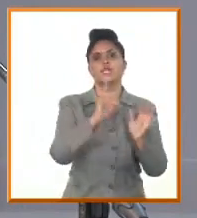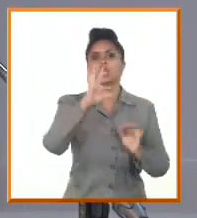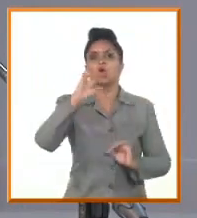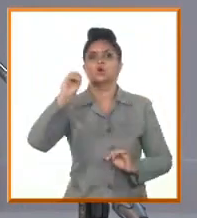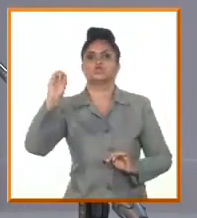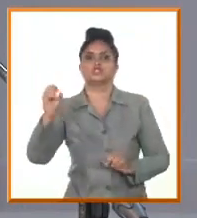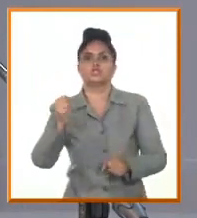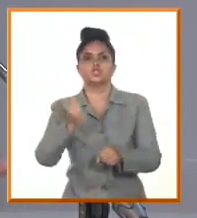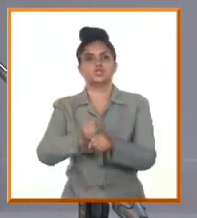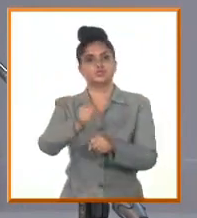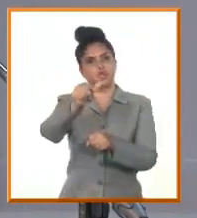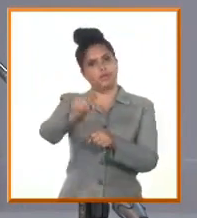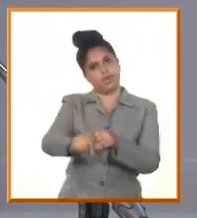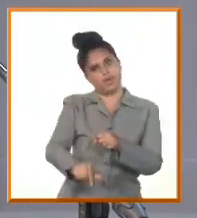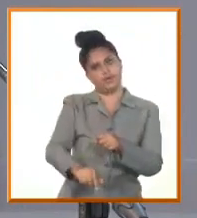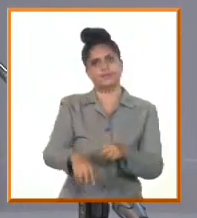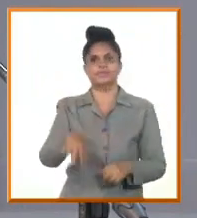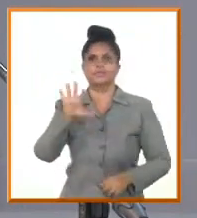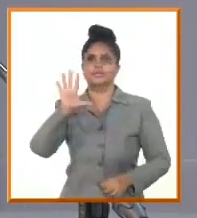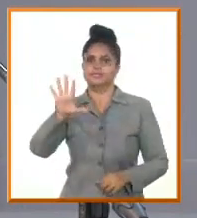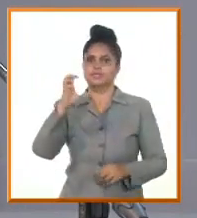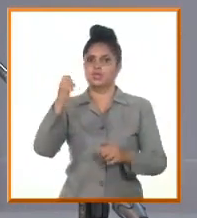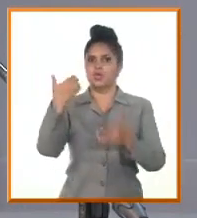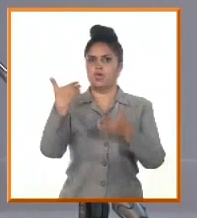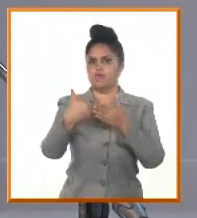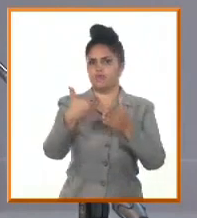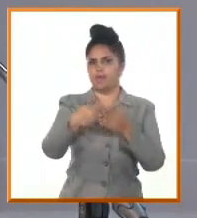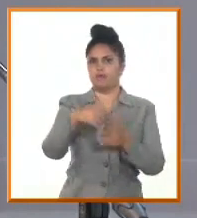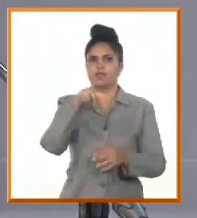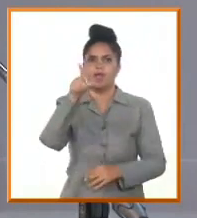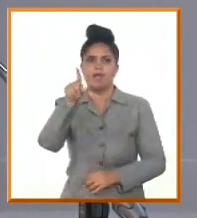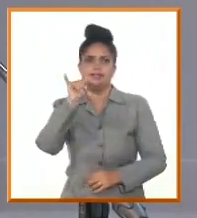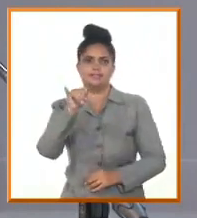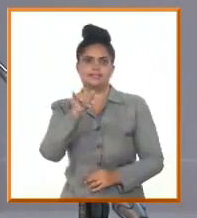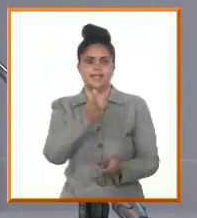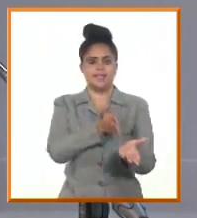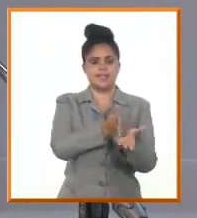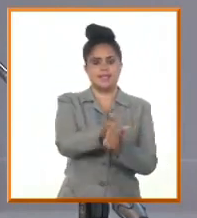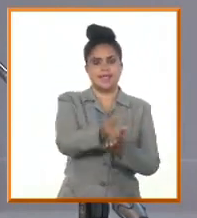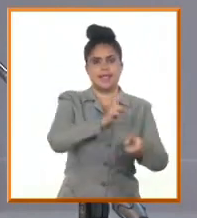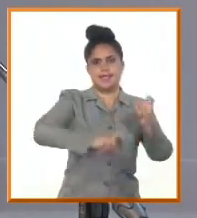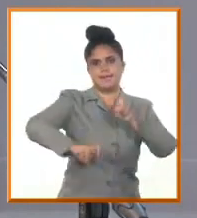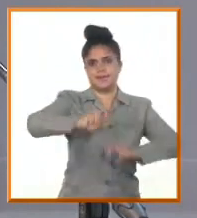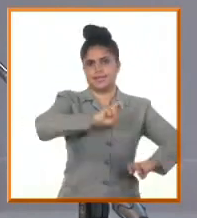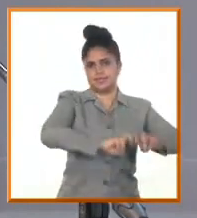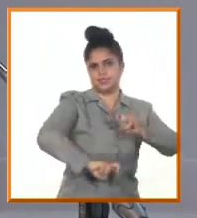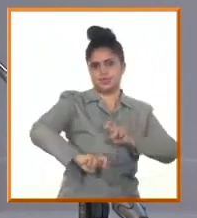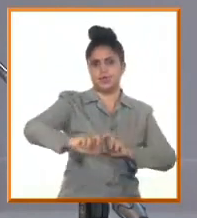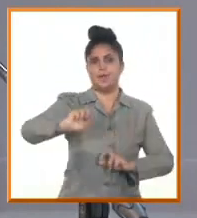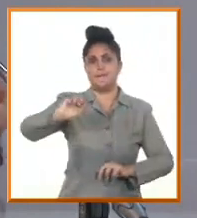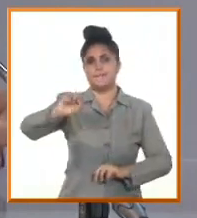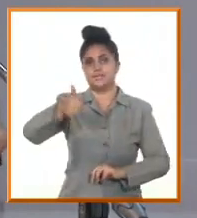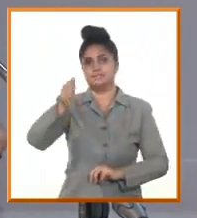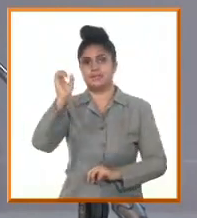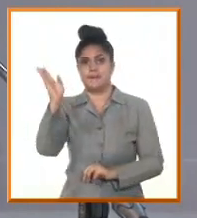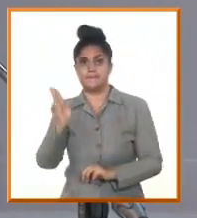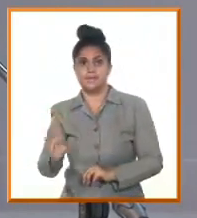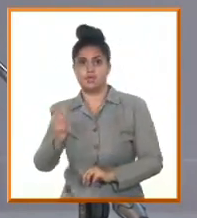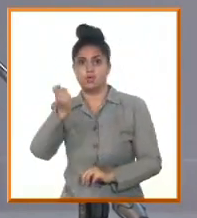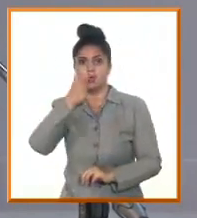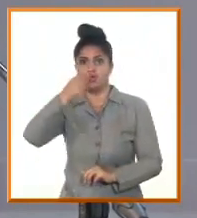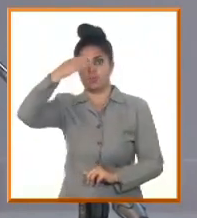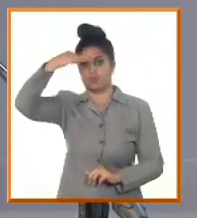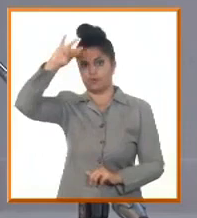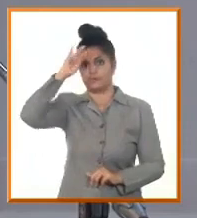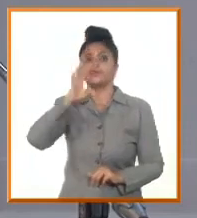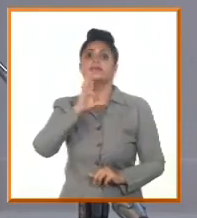5 fábricas, 16 líneas de producto. Al presidente Eduardo de BioCubafarma le gusta decir que somos la única biofarmacéutica